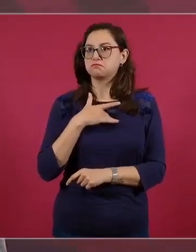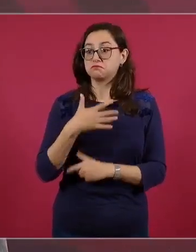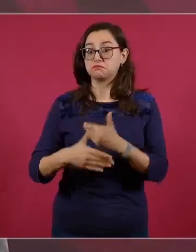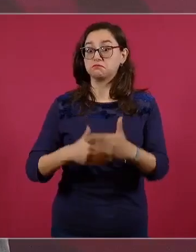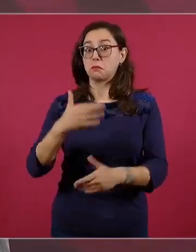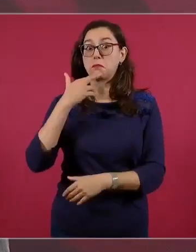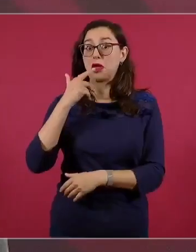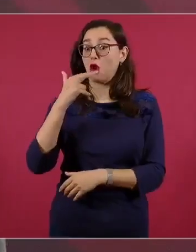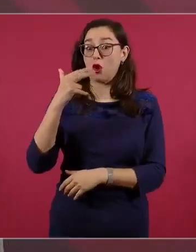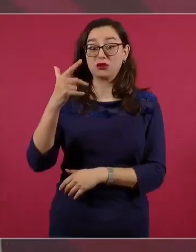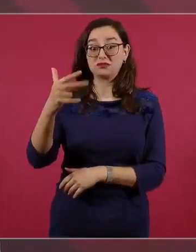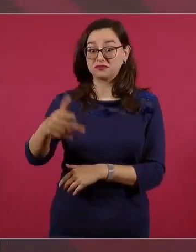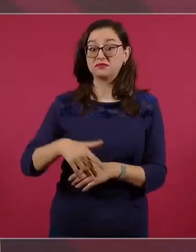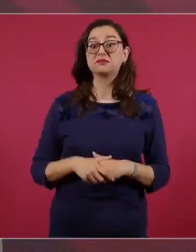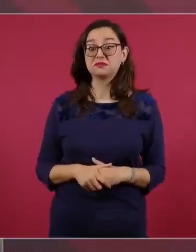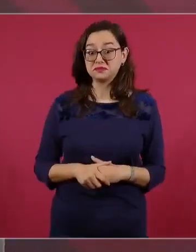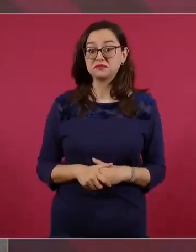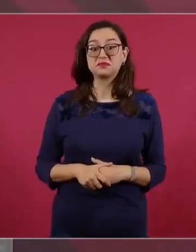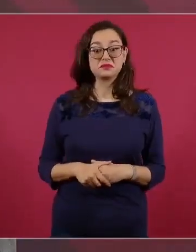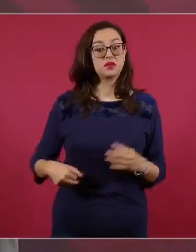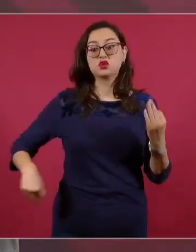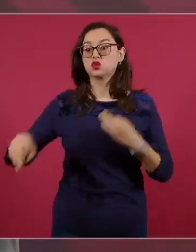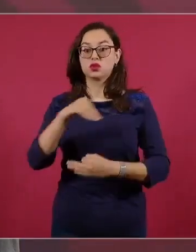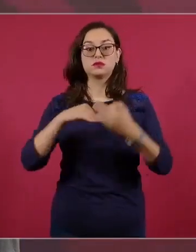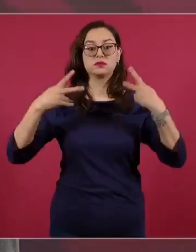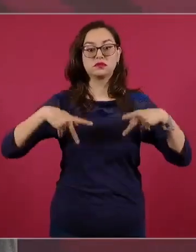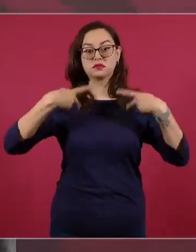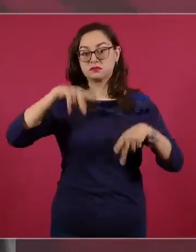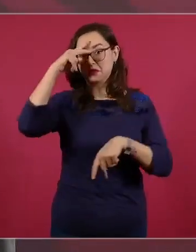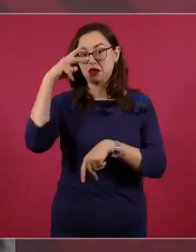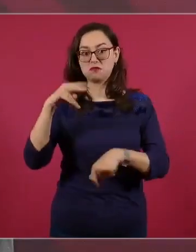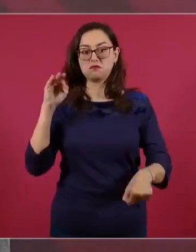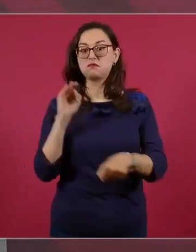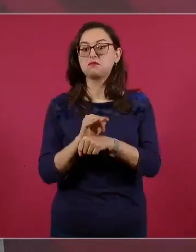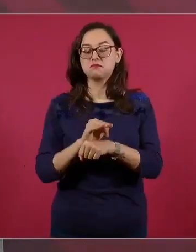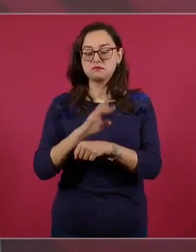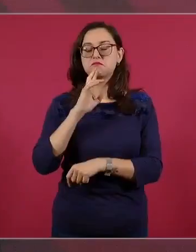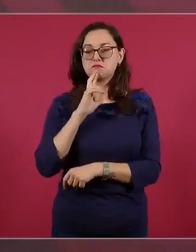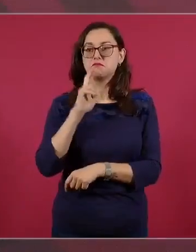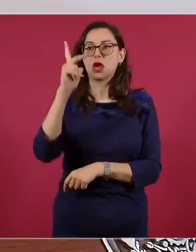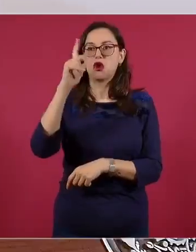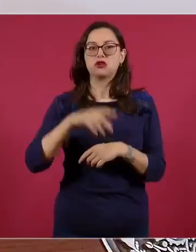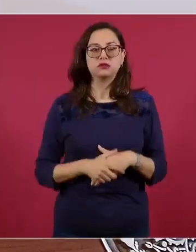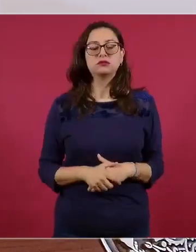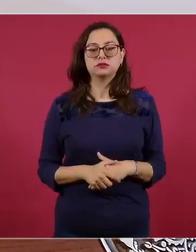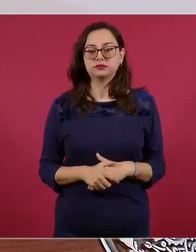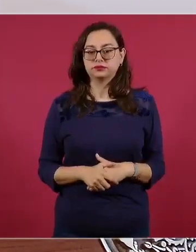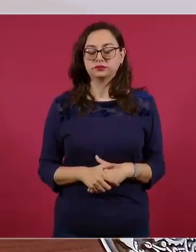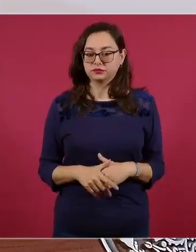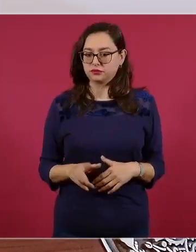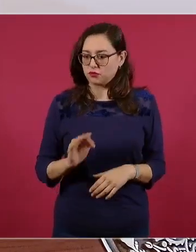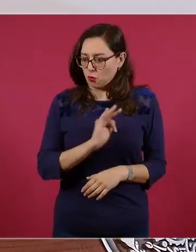para todos los mexicanos. Hay condiciones inmejorables